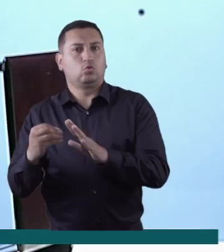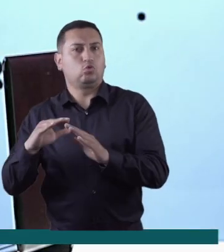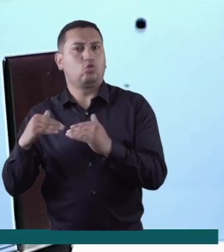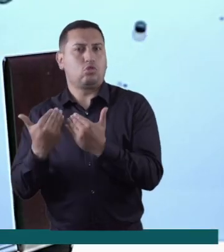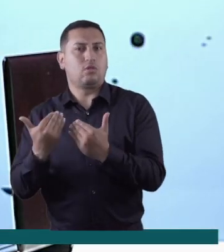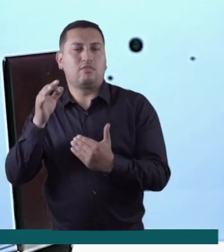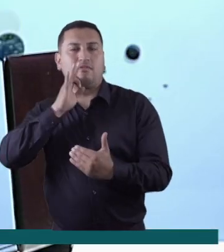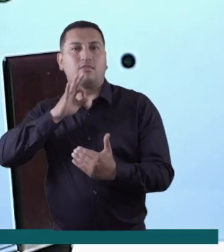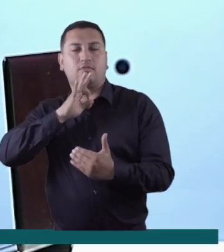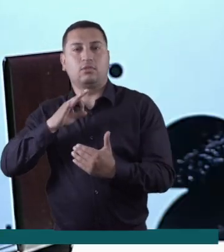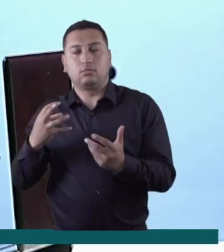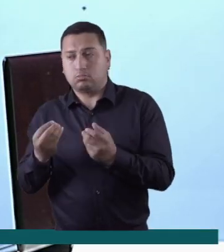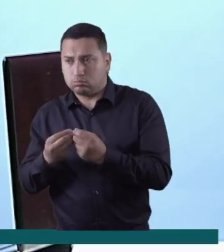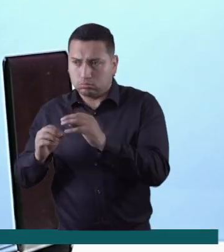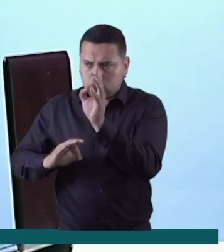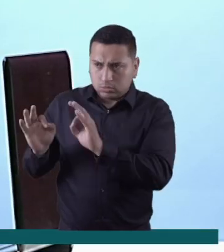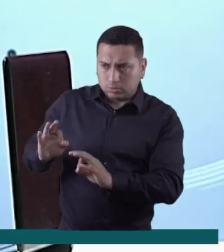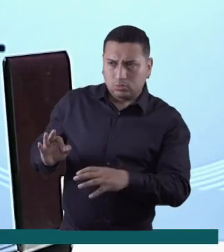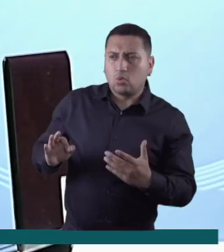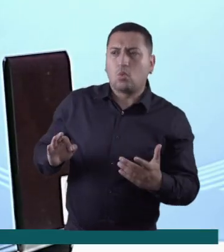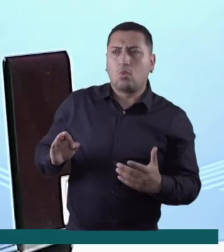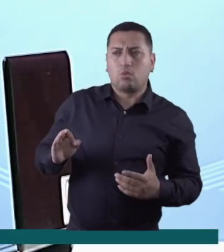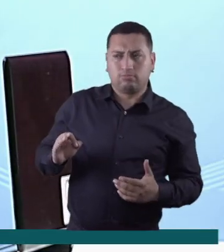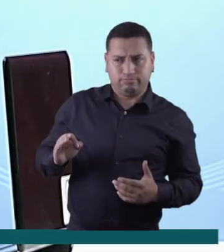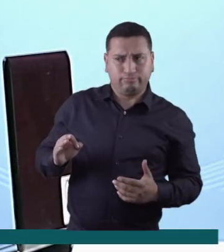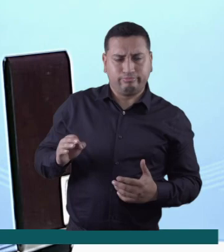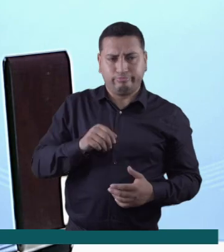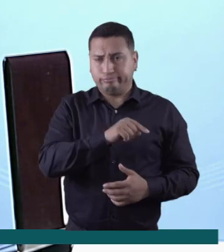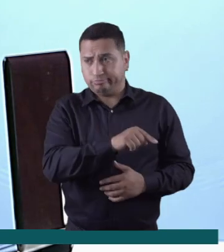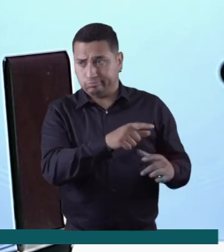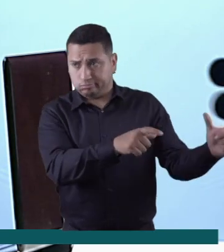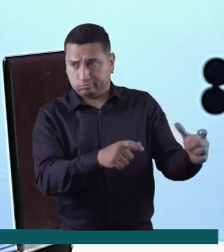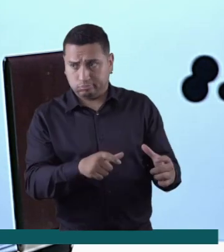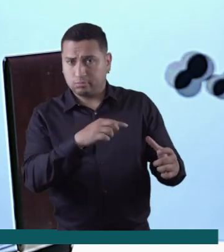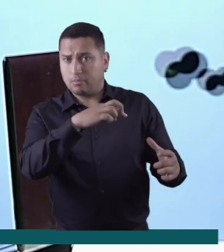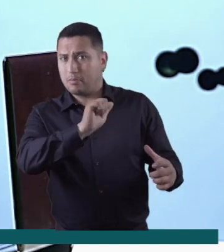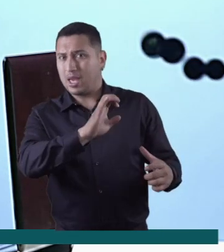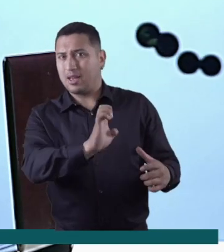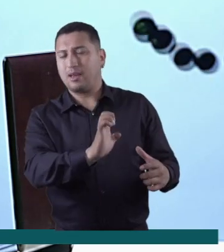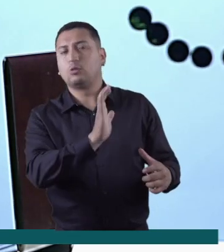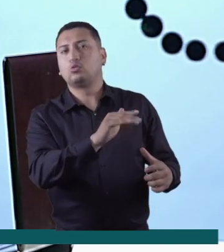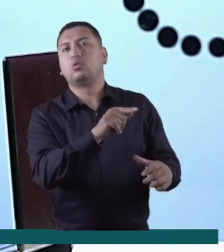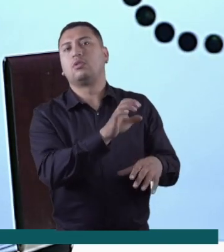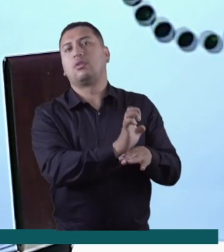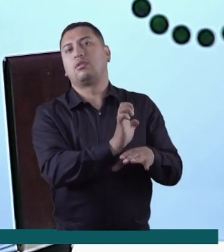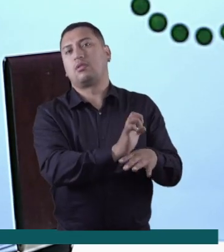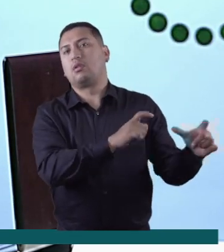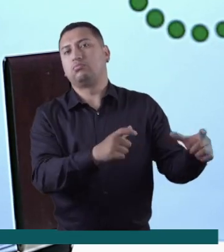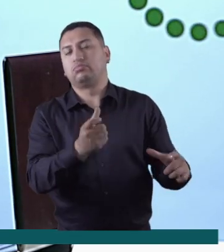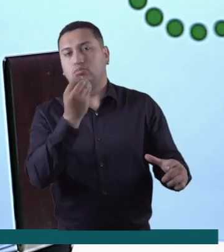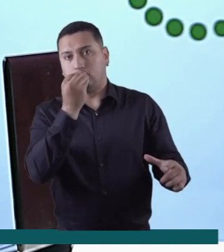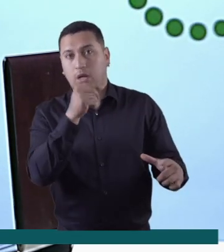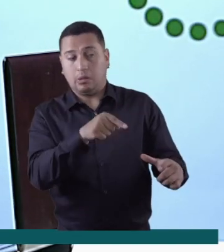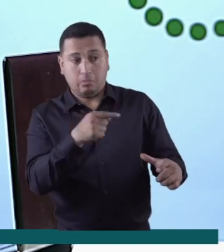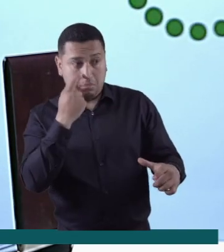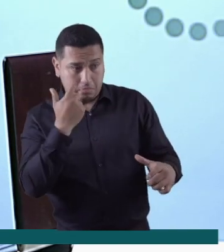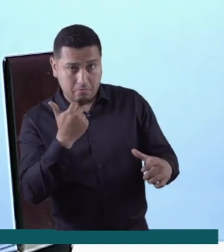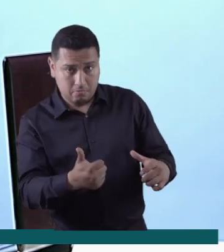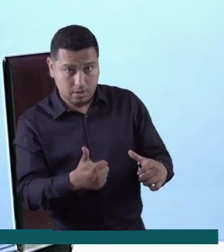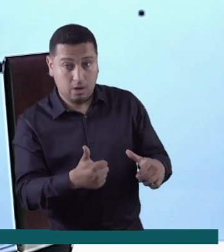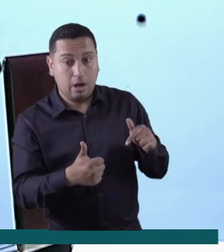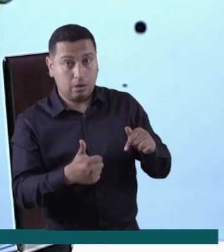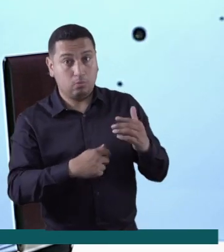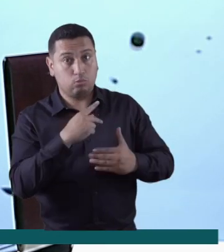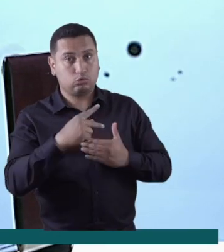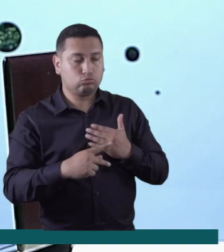Los estudiantes de un colegio en Villavicencio se organizaron para verificar el estado de los alimentos que entrega el PAE en esa institución educativa.